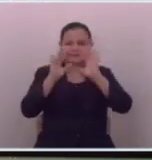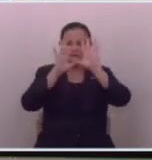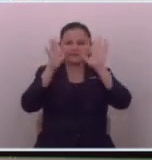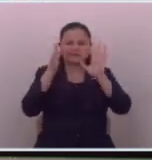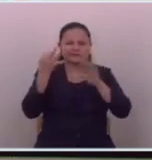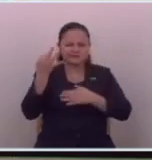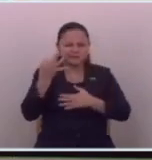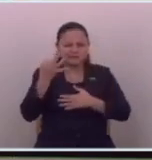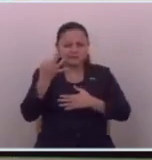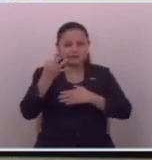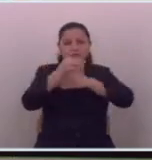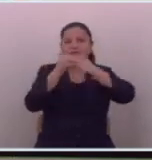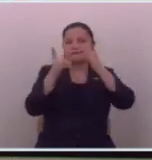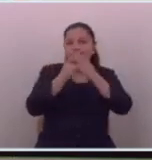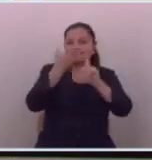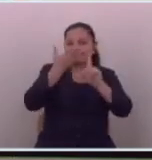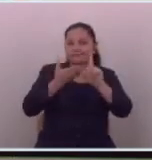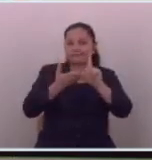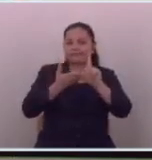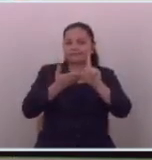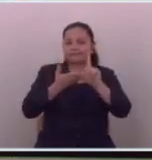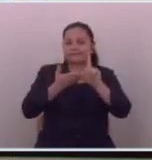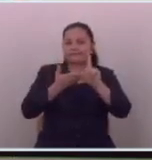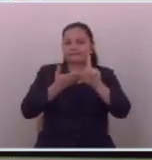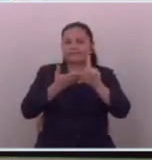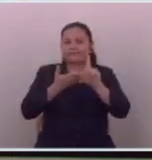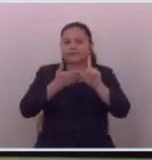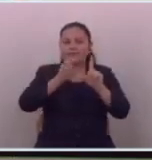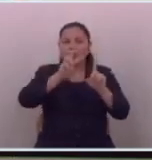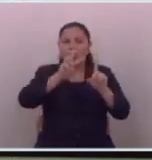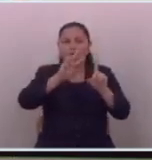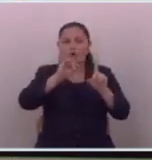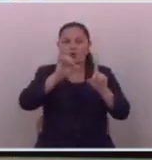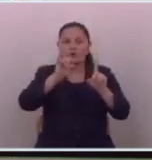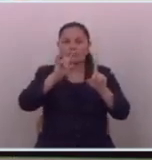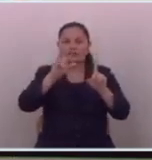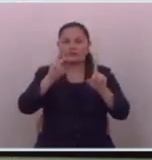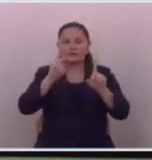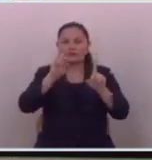el diputado William Soriano